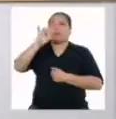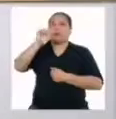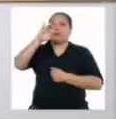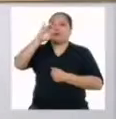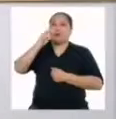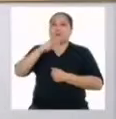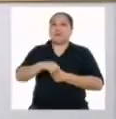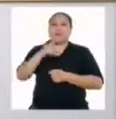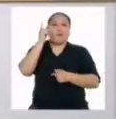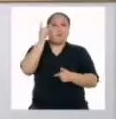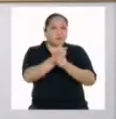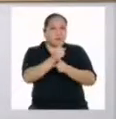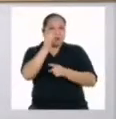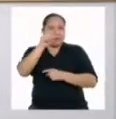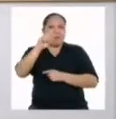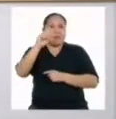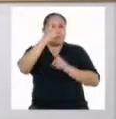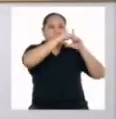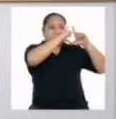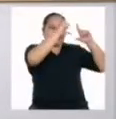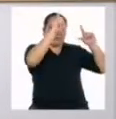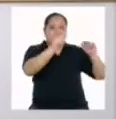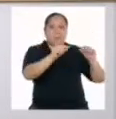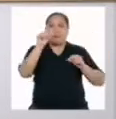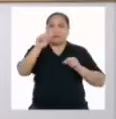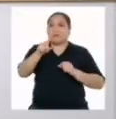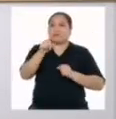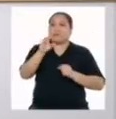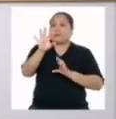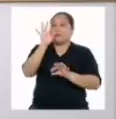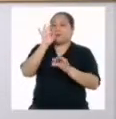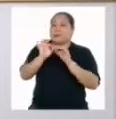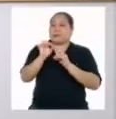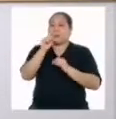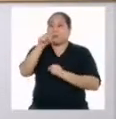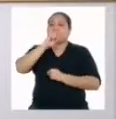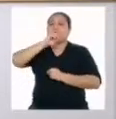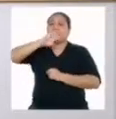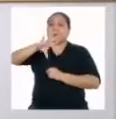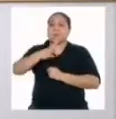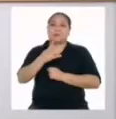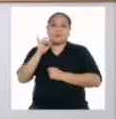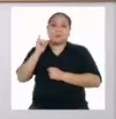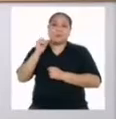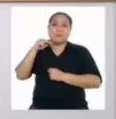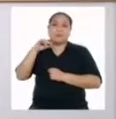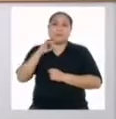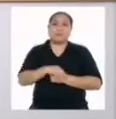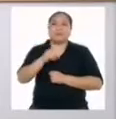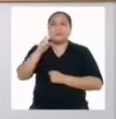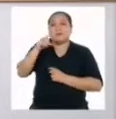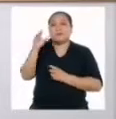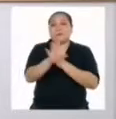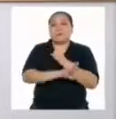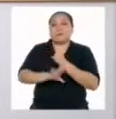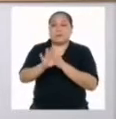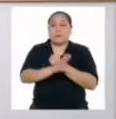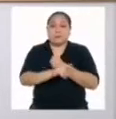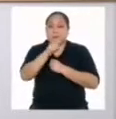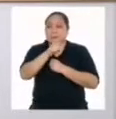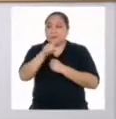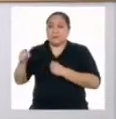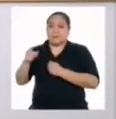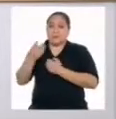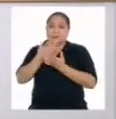Justo en el primer párrafo está el dato que nos comentaba Yanira. Las necesidades básicas